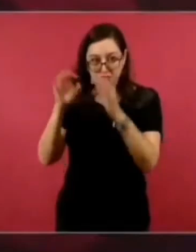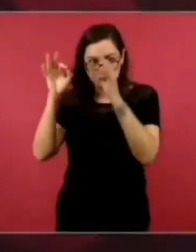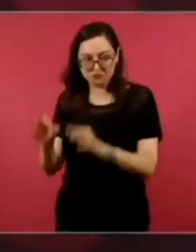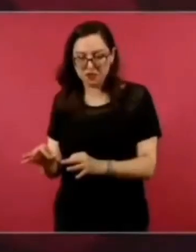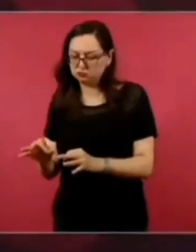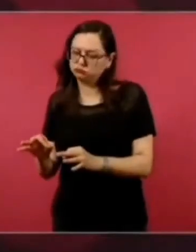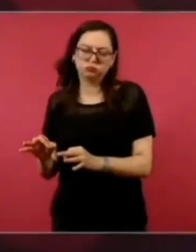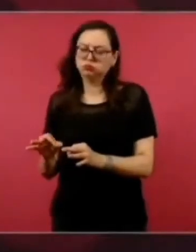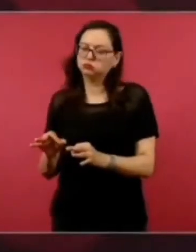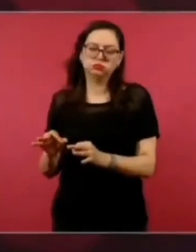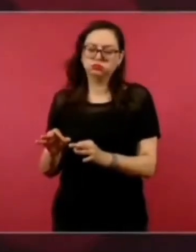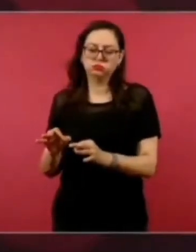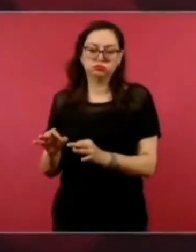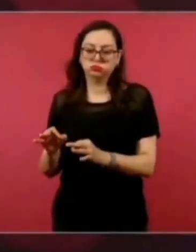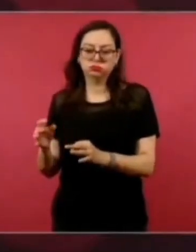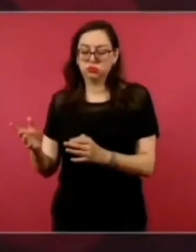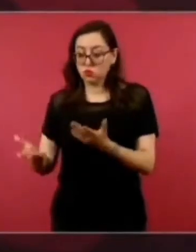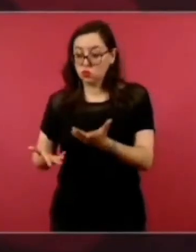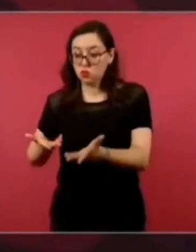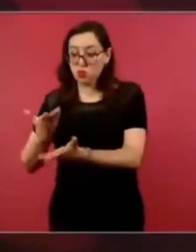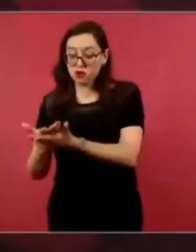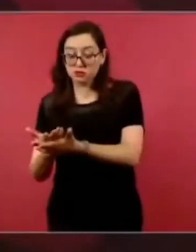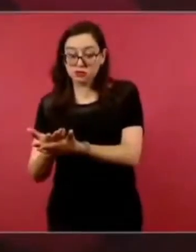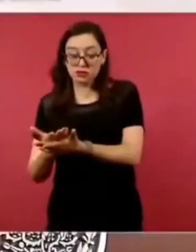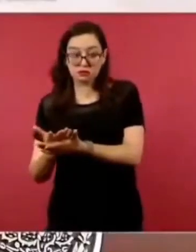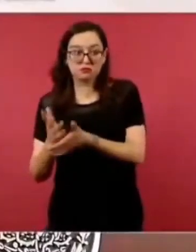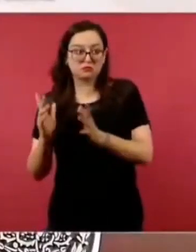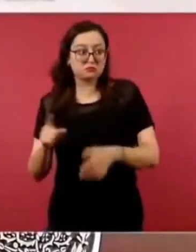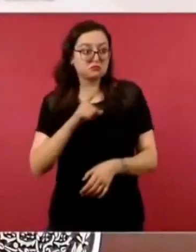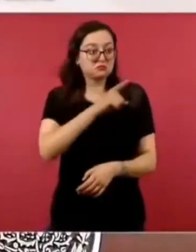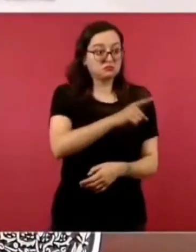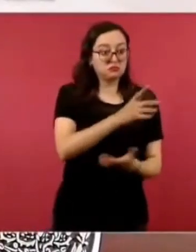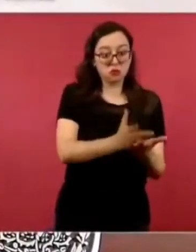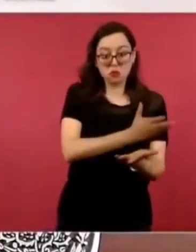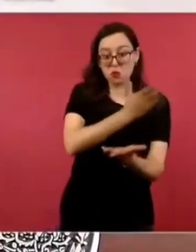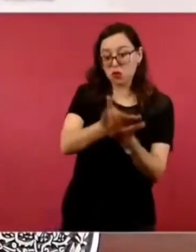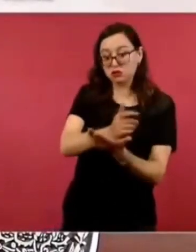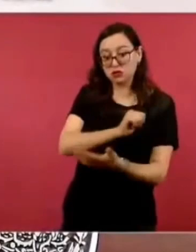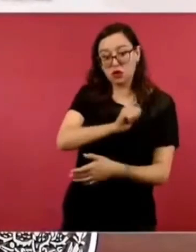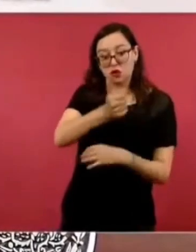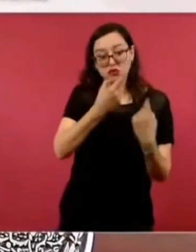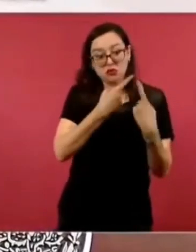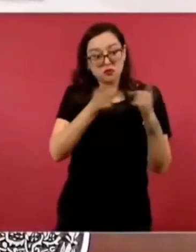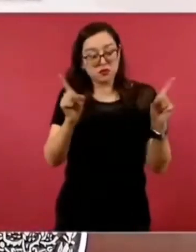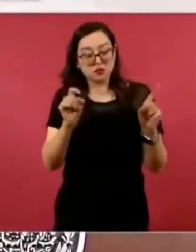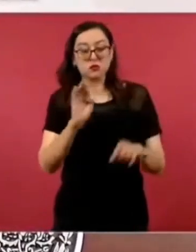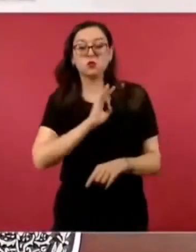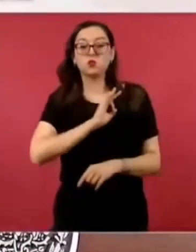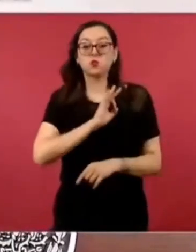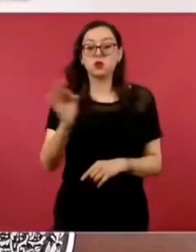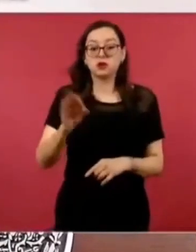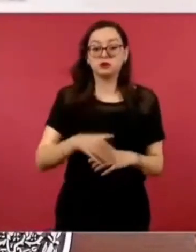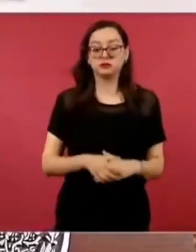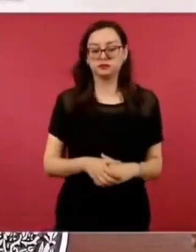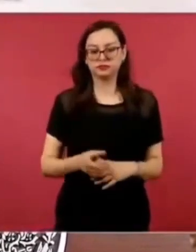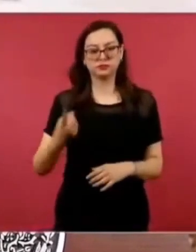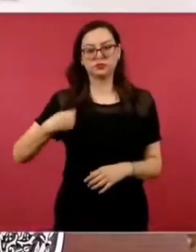sino lo único, opositora opositora, hayania. Y Y si eso es lo